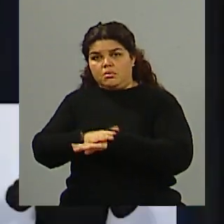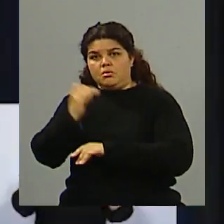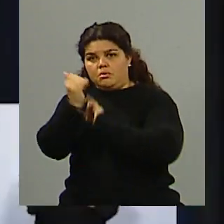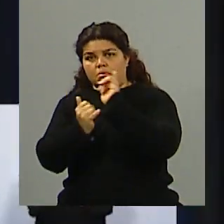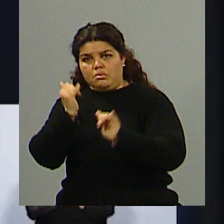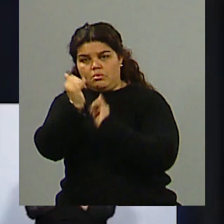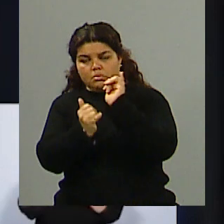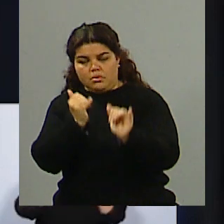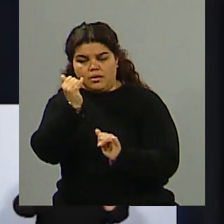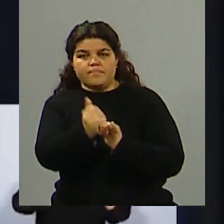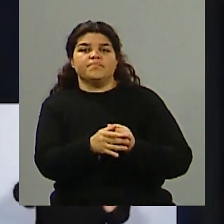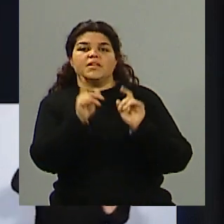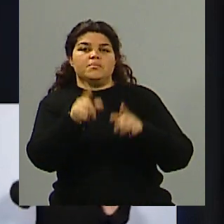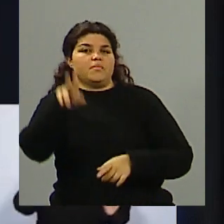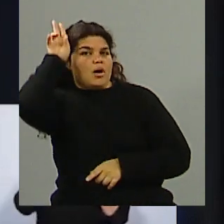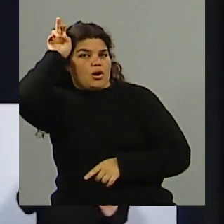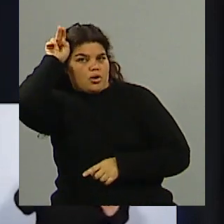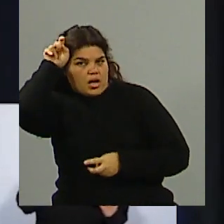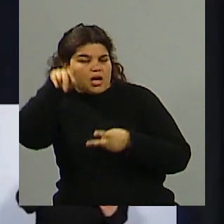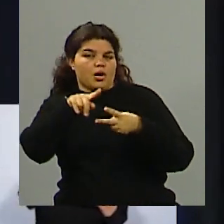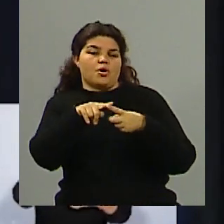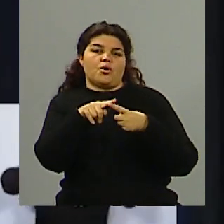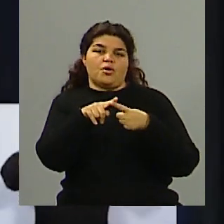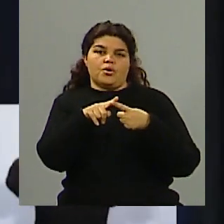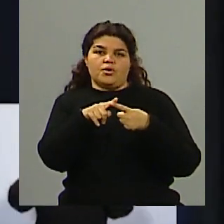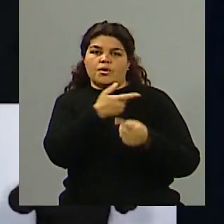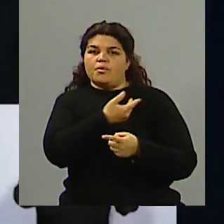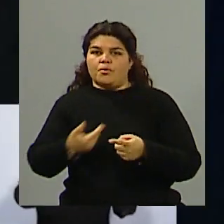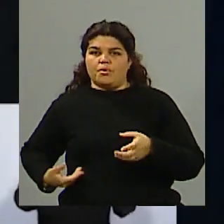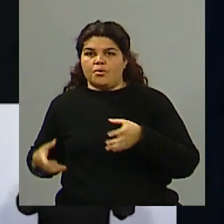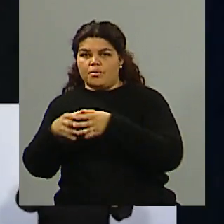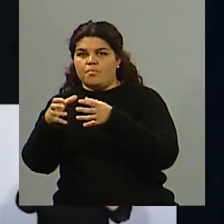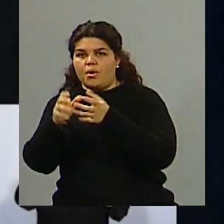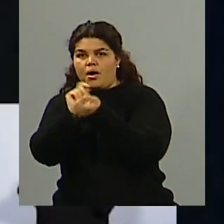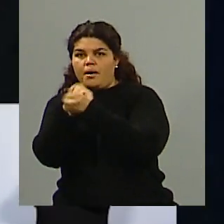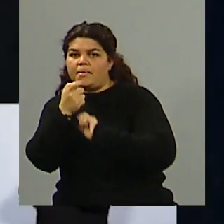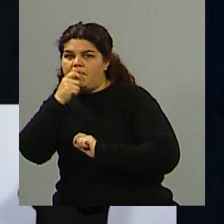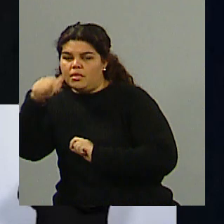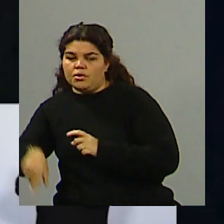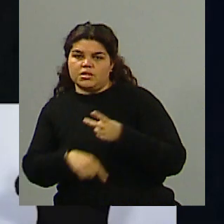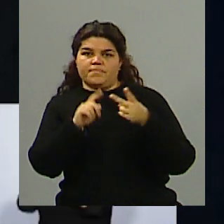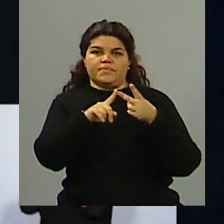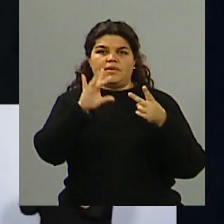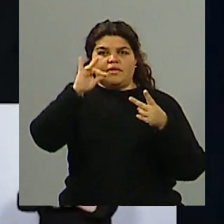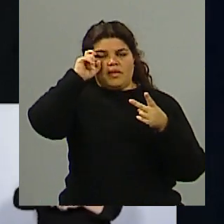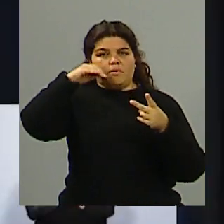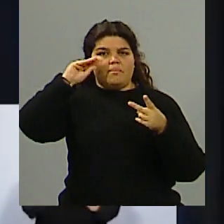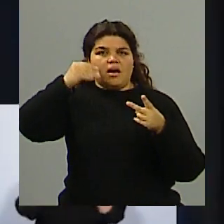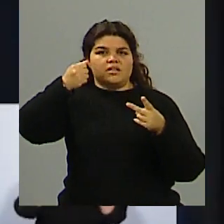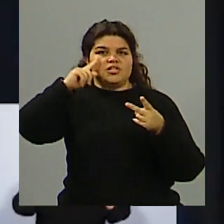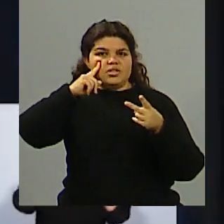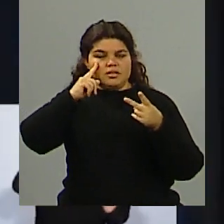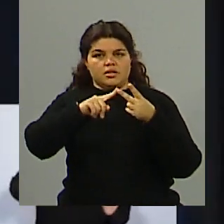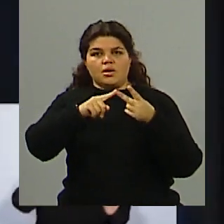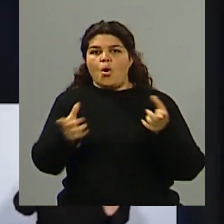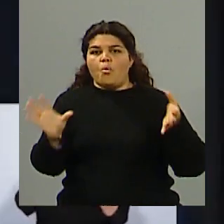Alfredo Cornejo como candidato de Cambio a Mendoza, a Demarchi también por la